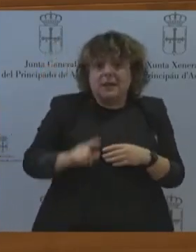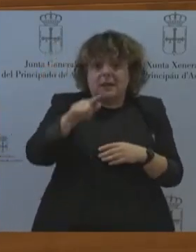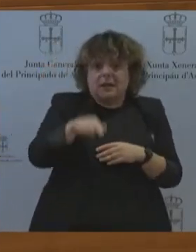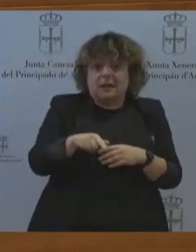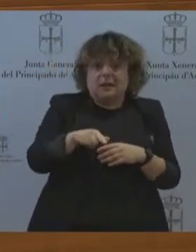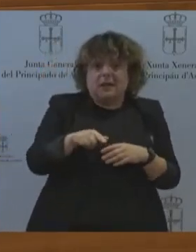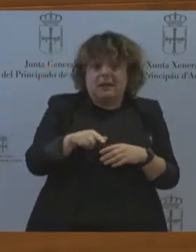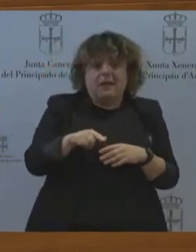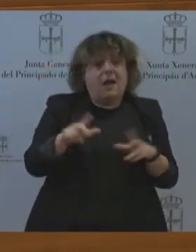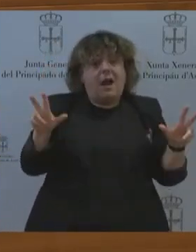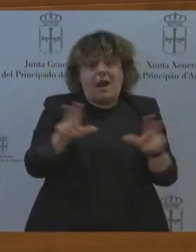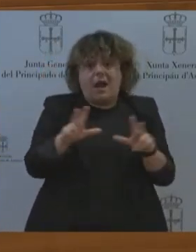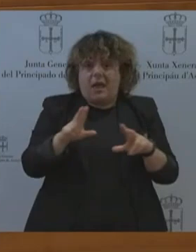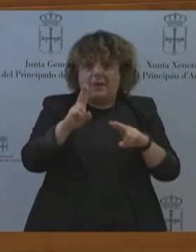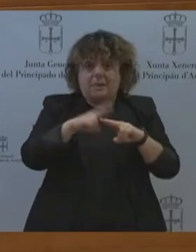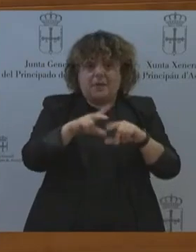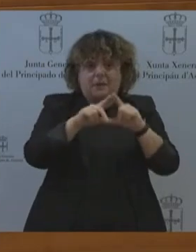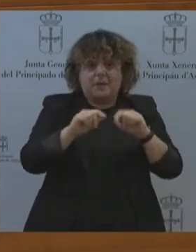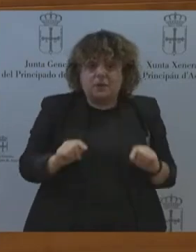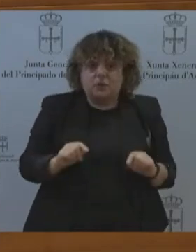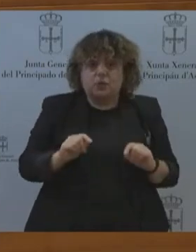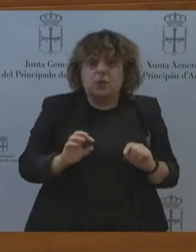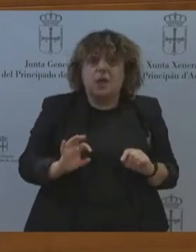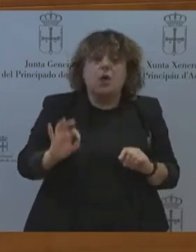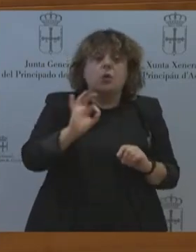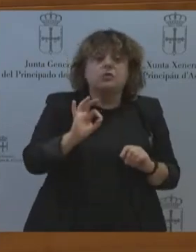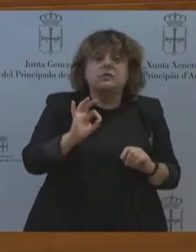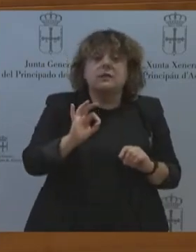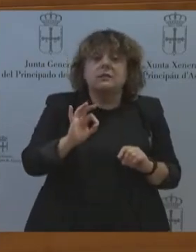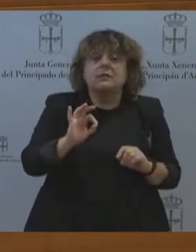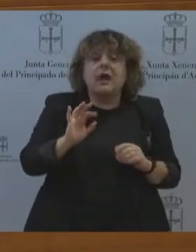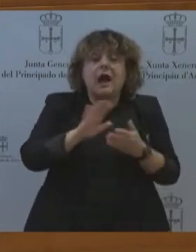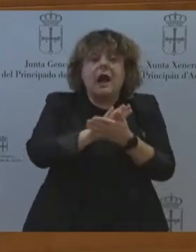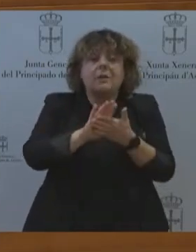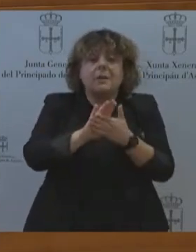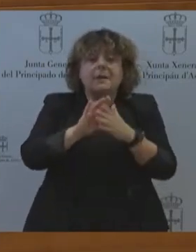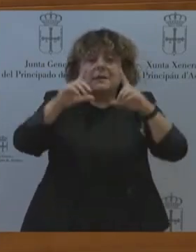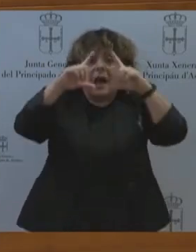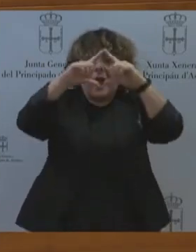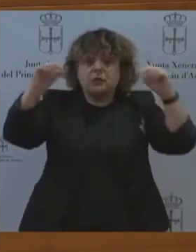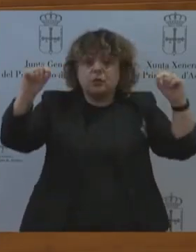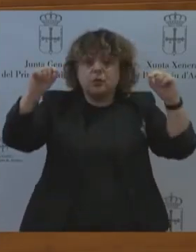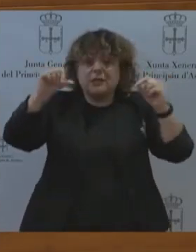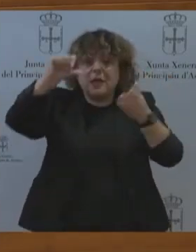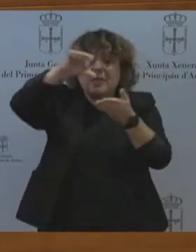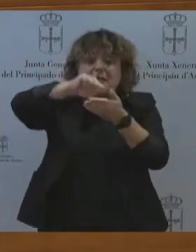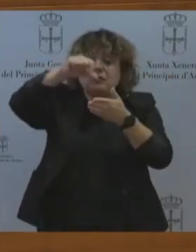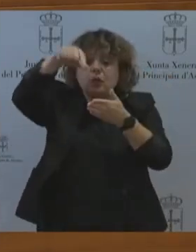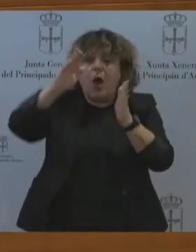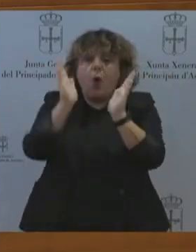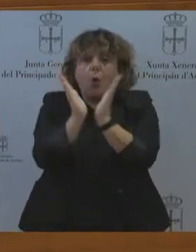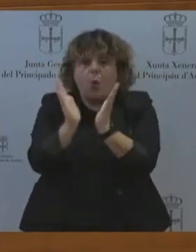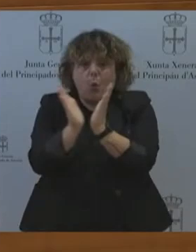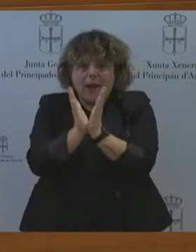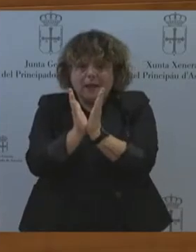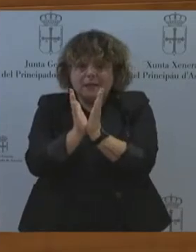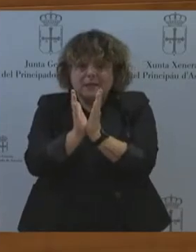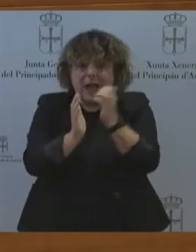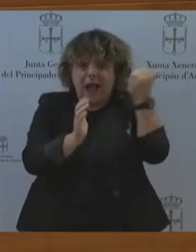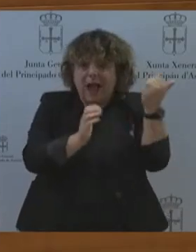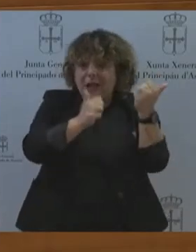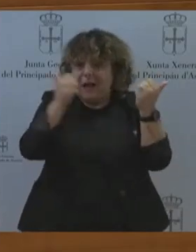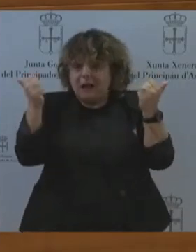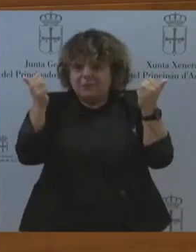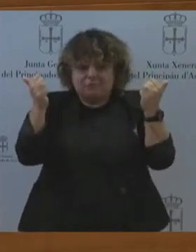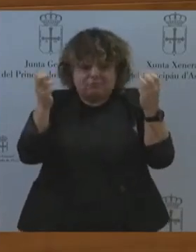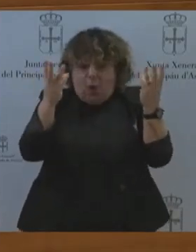ocupado mucho más de las cuencas que de las salas. No se sorprenda, por tanto, si ha perdido bastantes alcaldías en las salas, que es donde